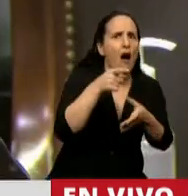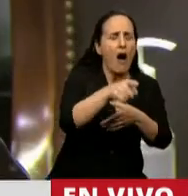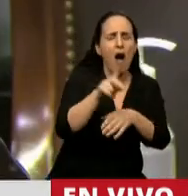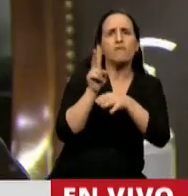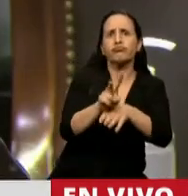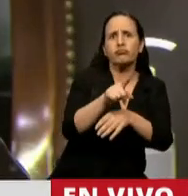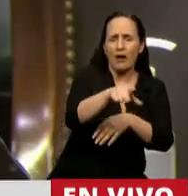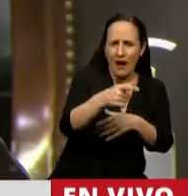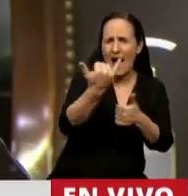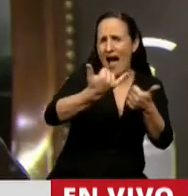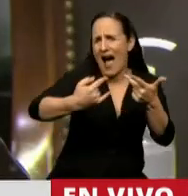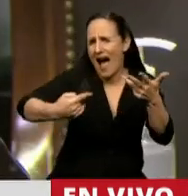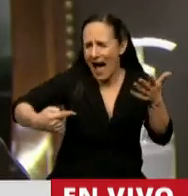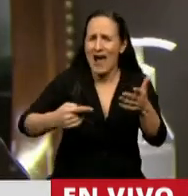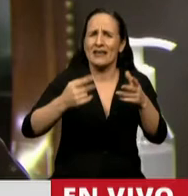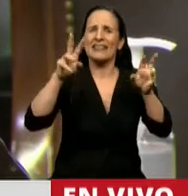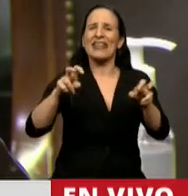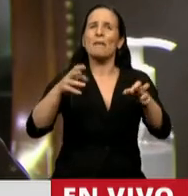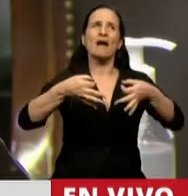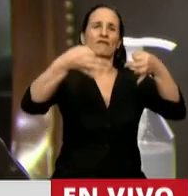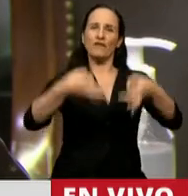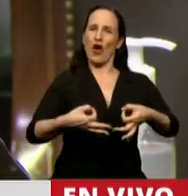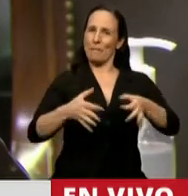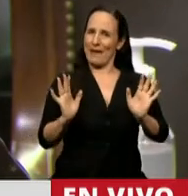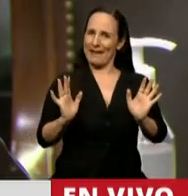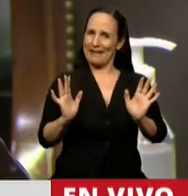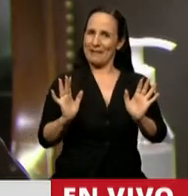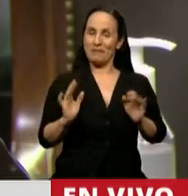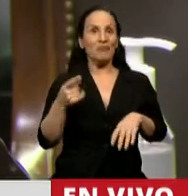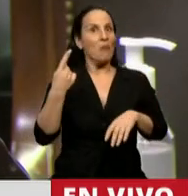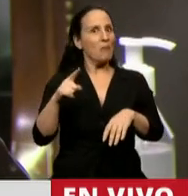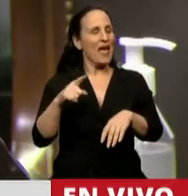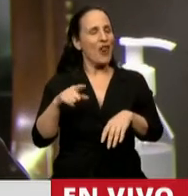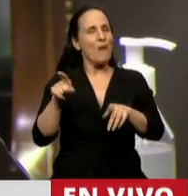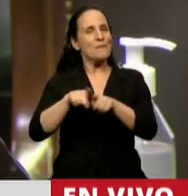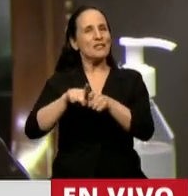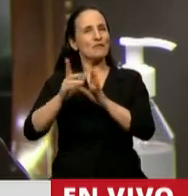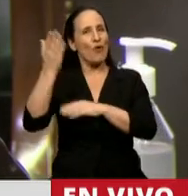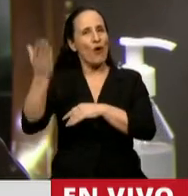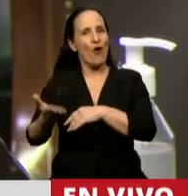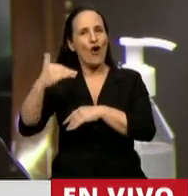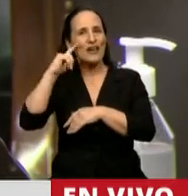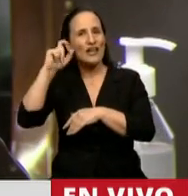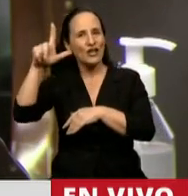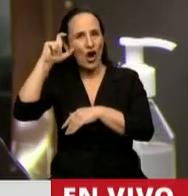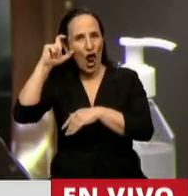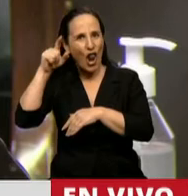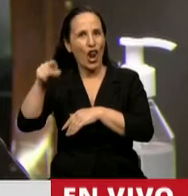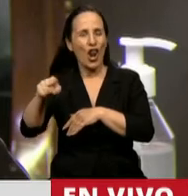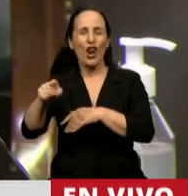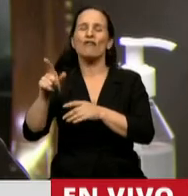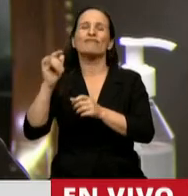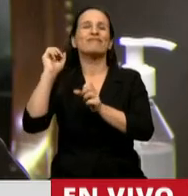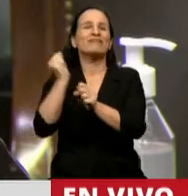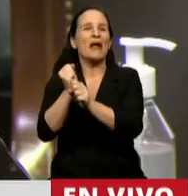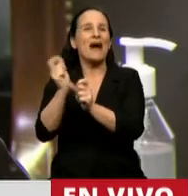Todo esto son las cuestiones formales, pero como dijo Nicole Baker, miembra de Jóvenes por el Clima